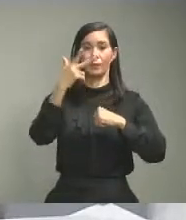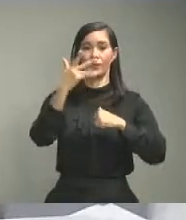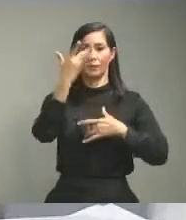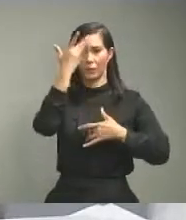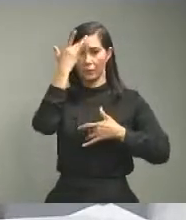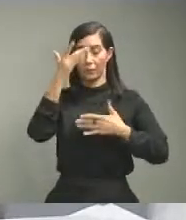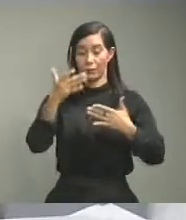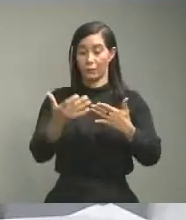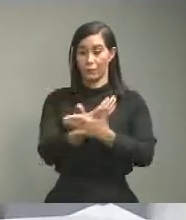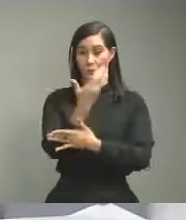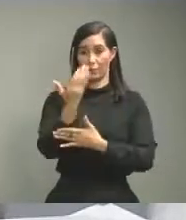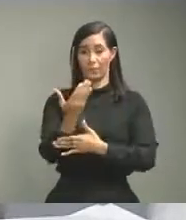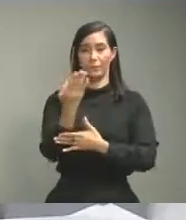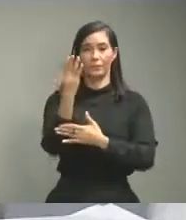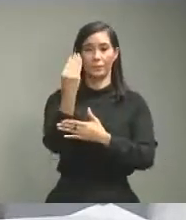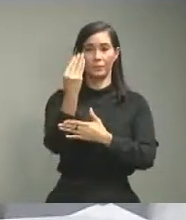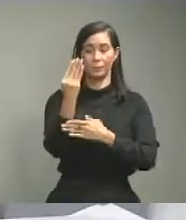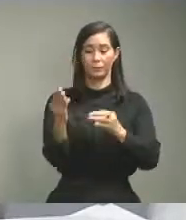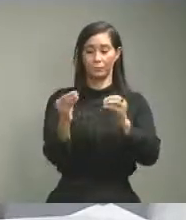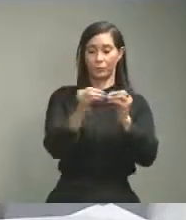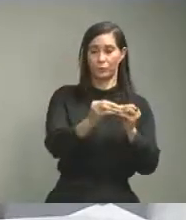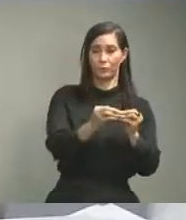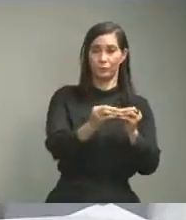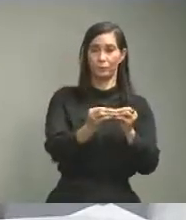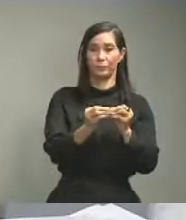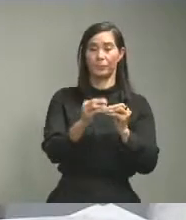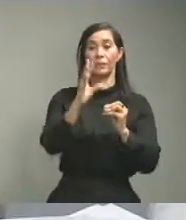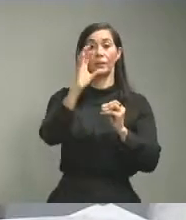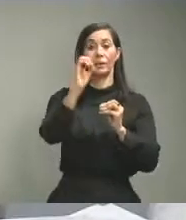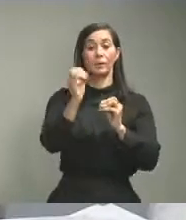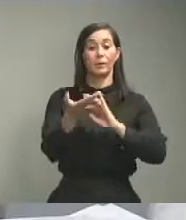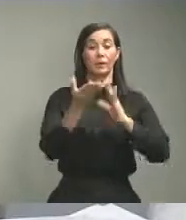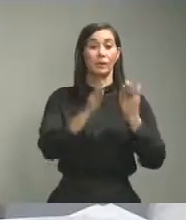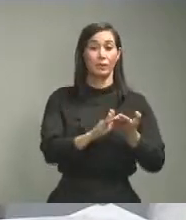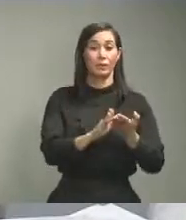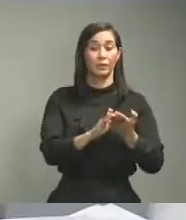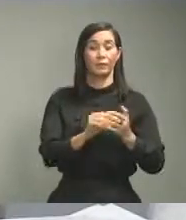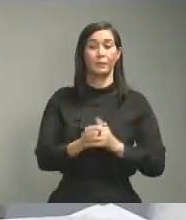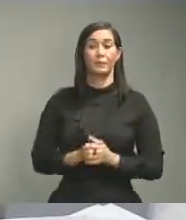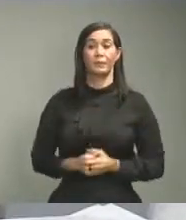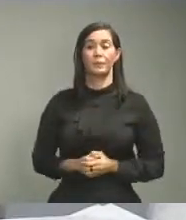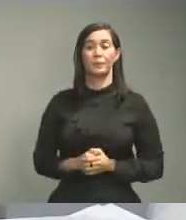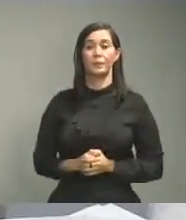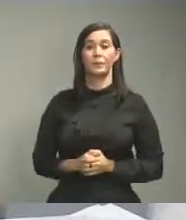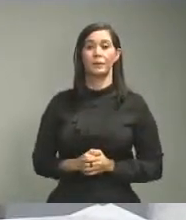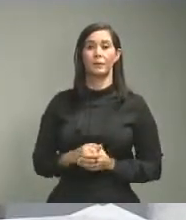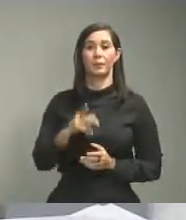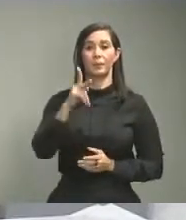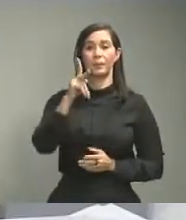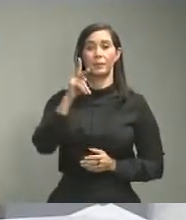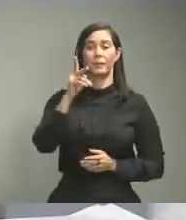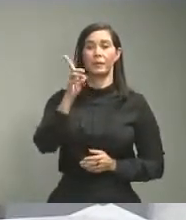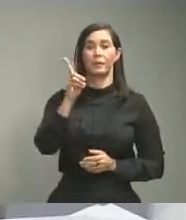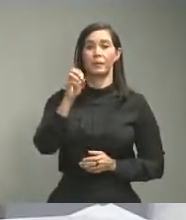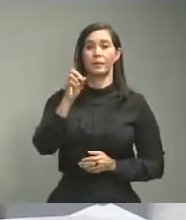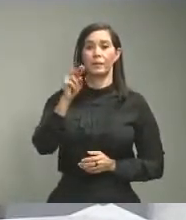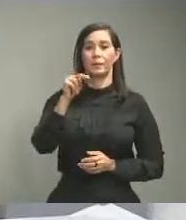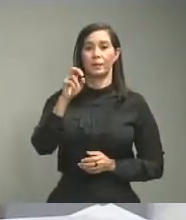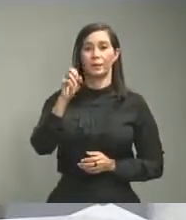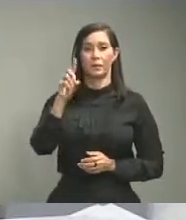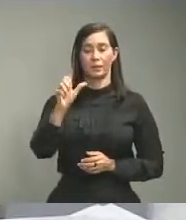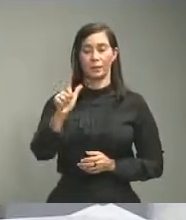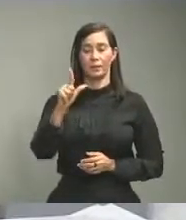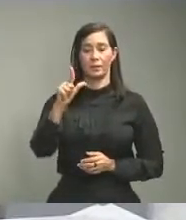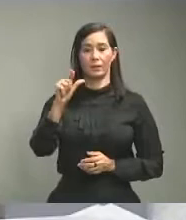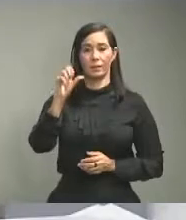nuevos 3 casos acumulados 0 fallecimientos Pedernales 0 casos